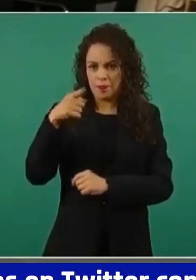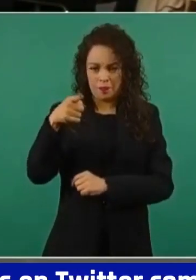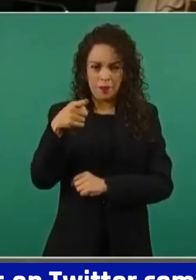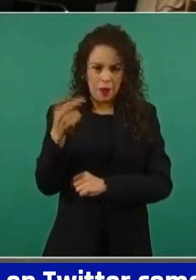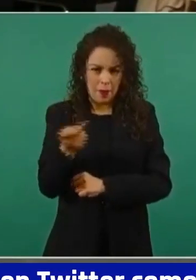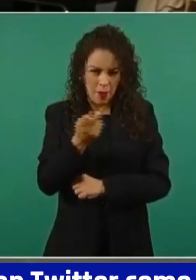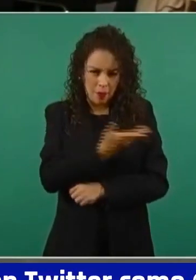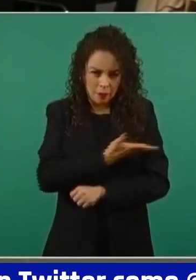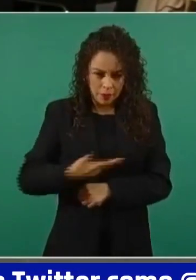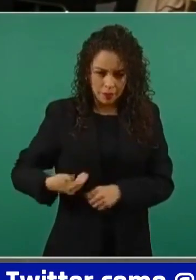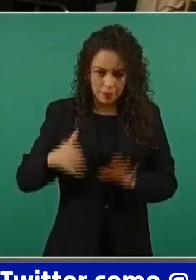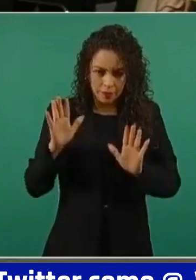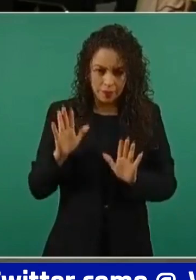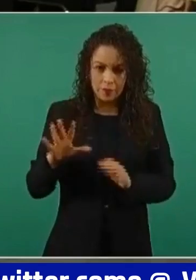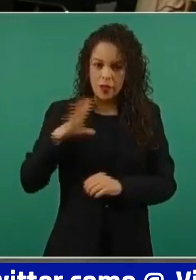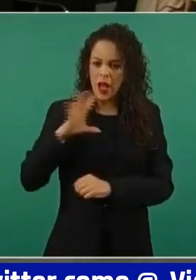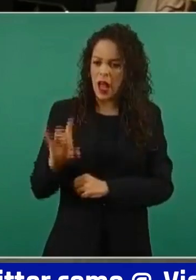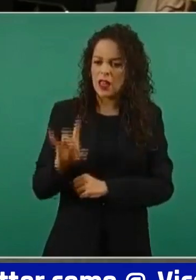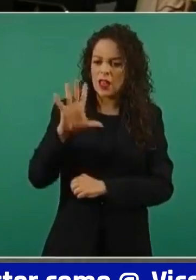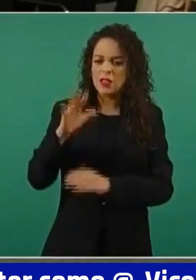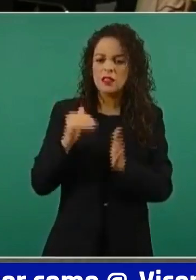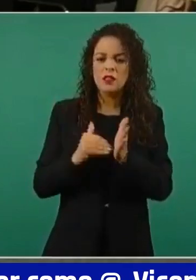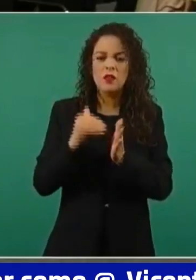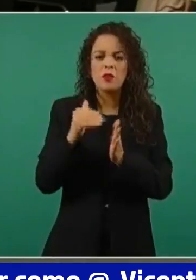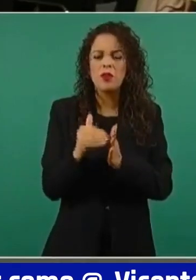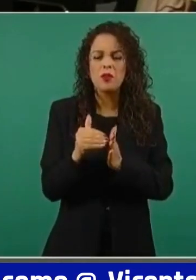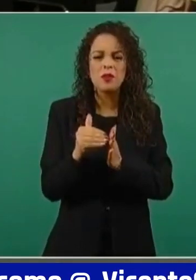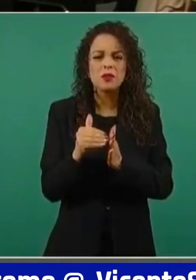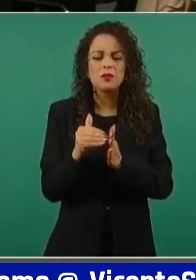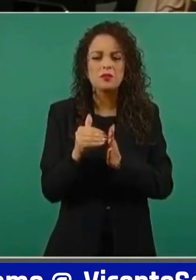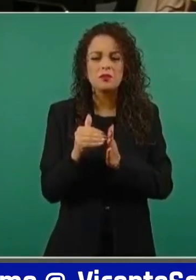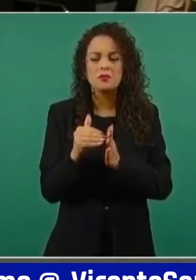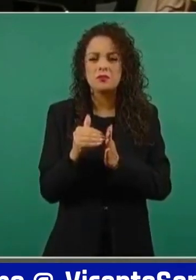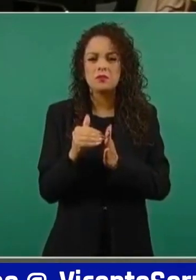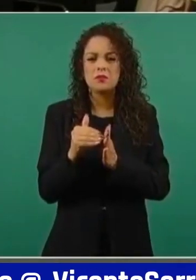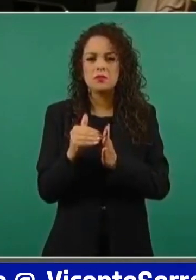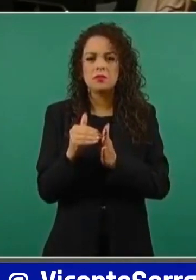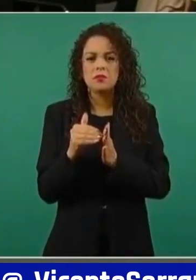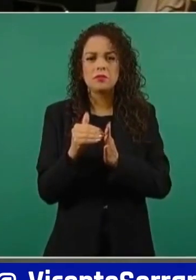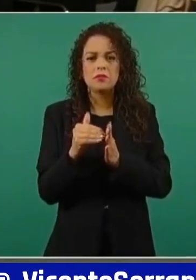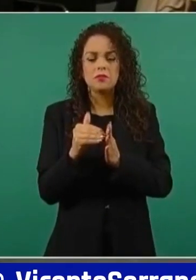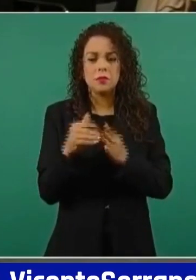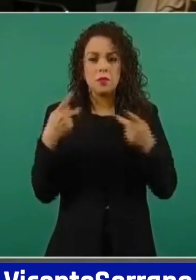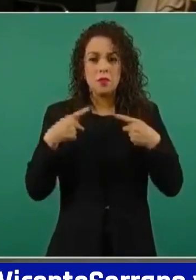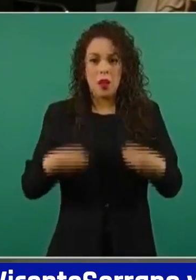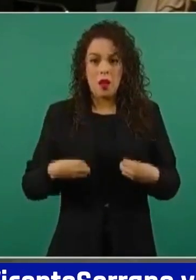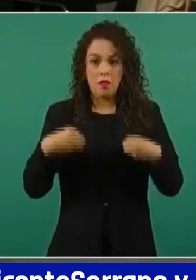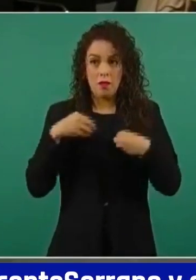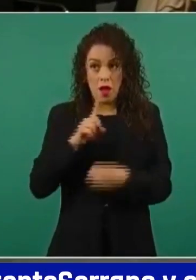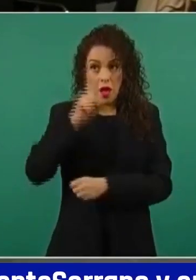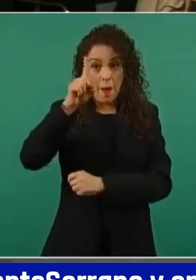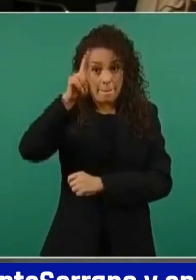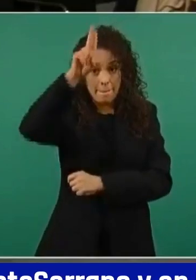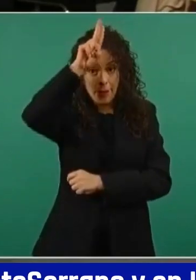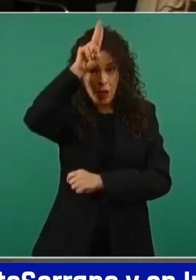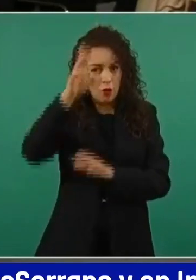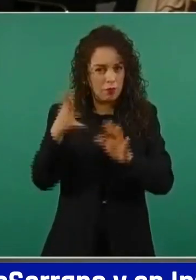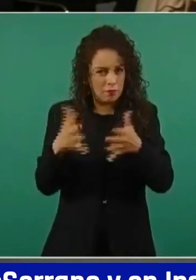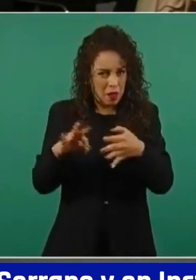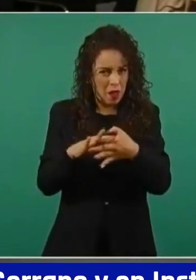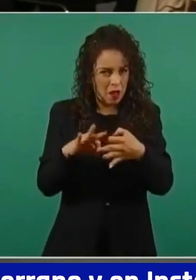aproximada de 35 millones, 35 millones de habitantes y se